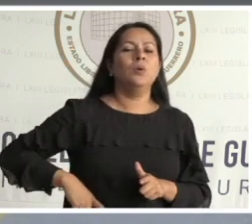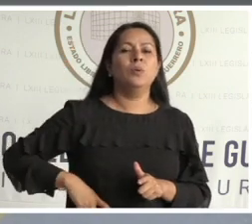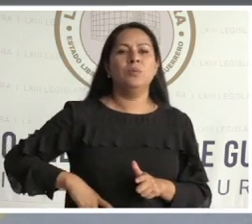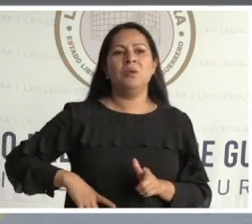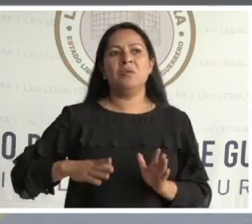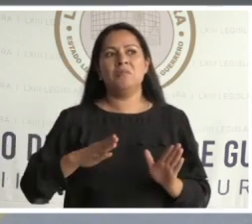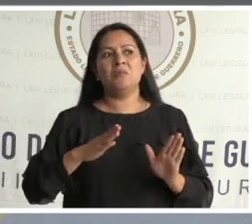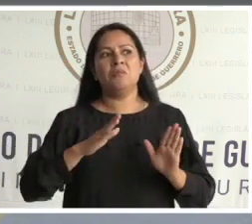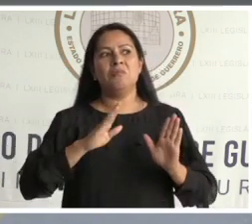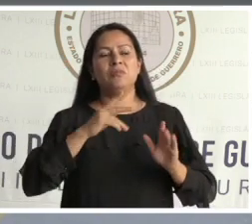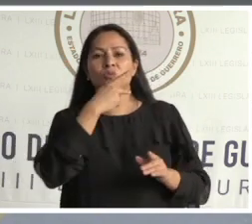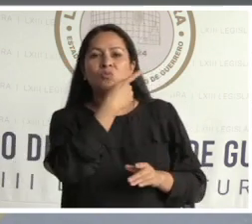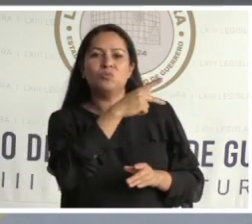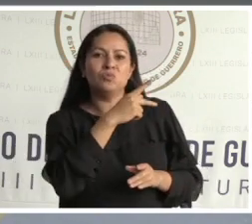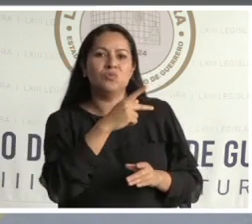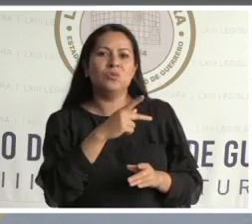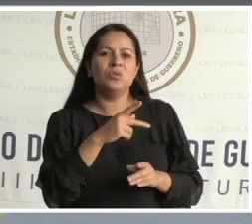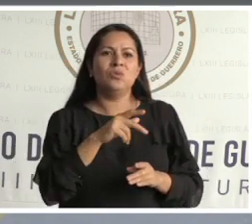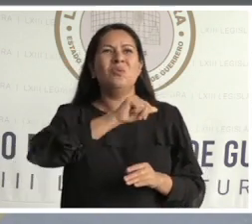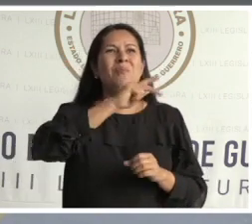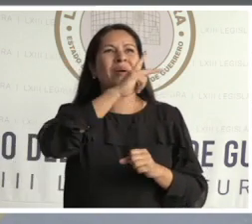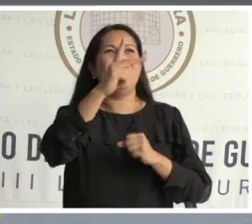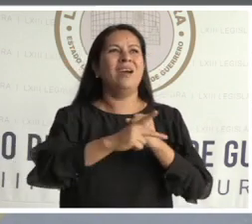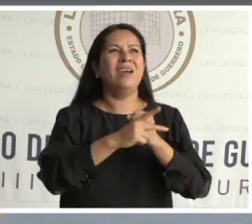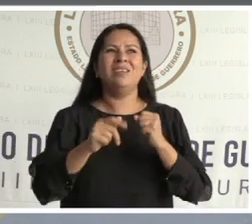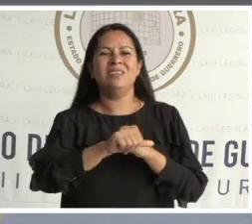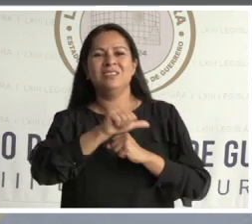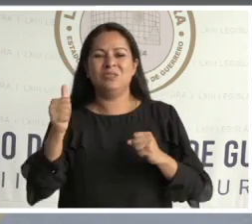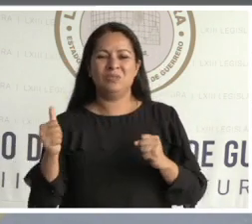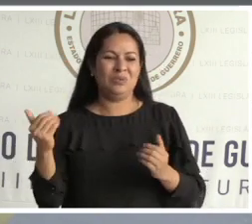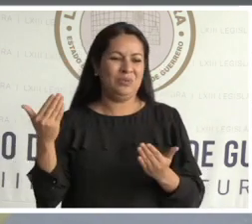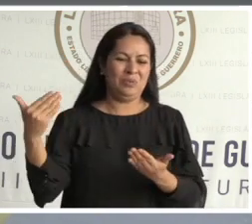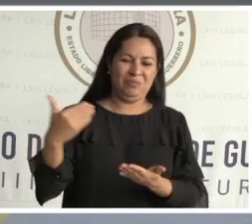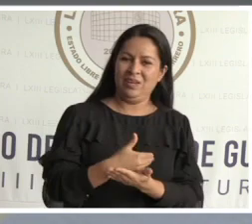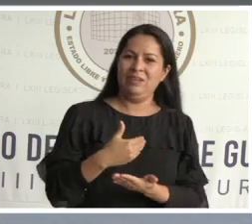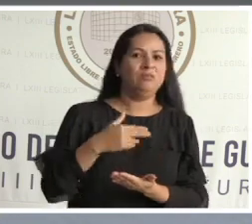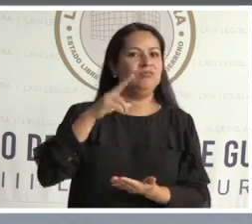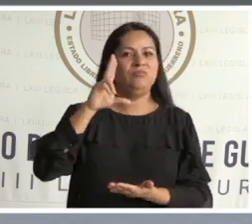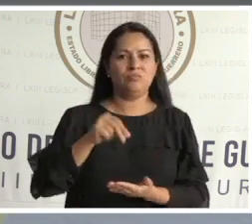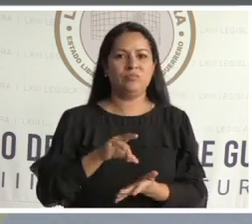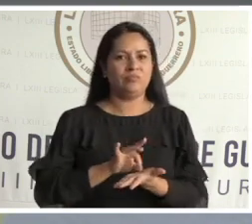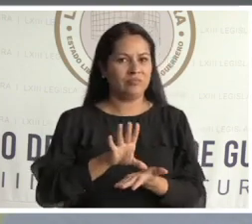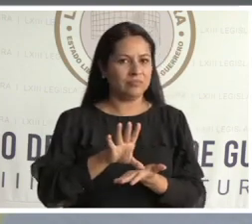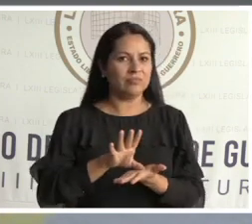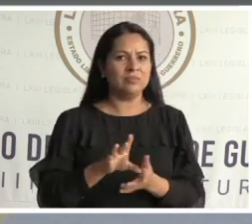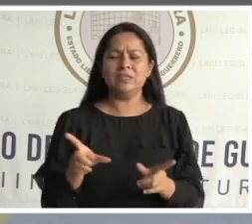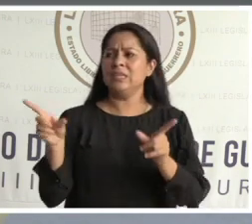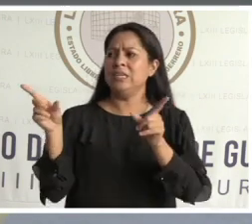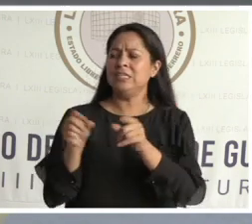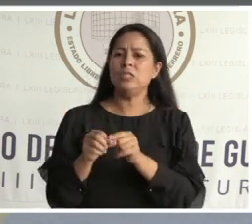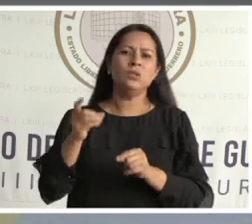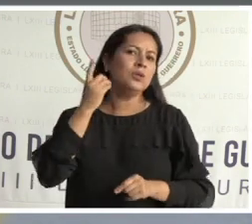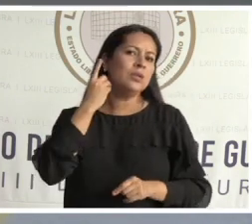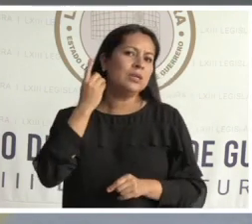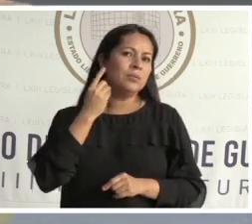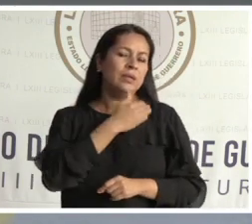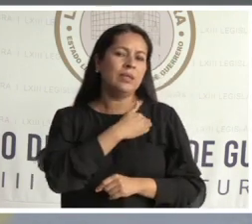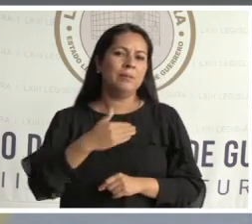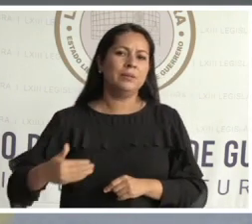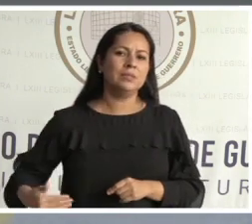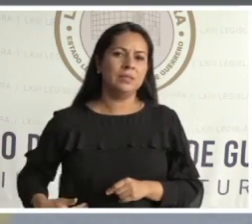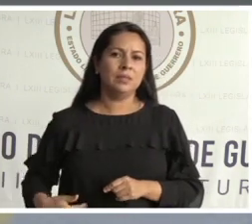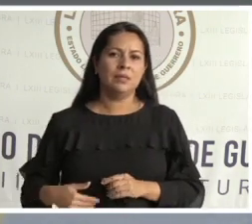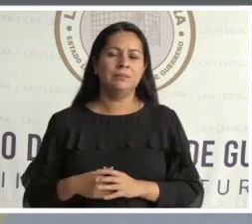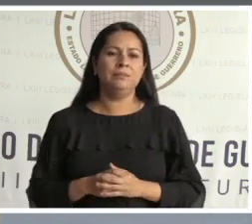sin intromisiones externas, pero con unidad nacional es cuanto, diputada presidenta.